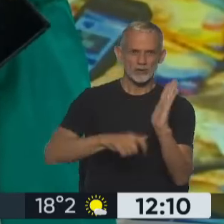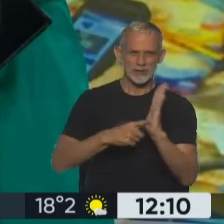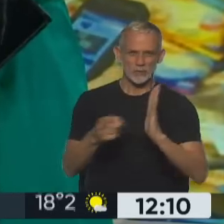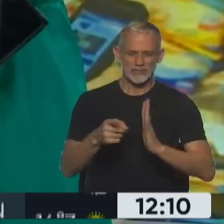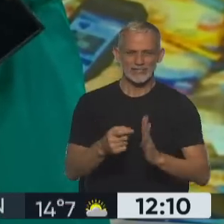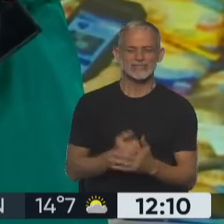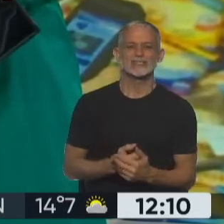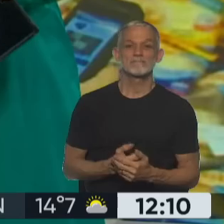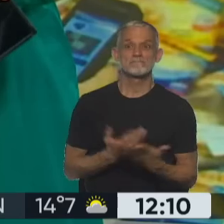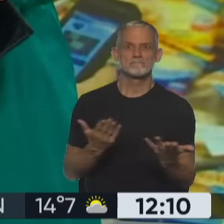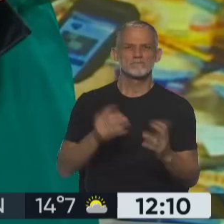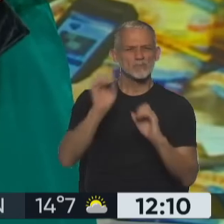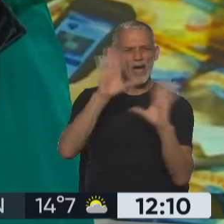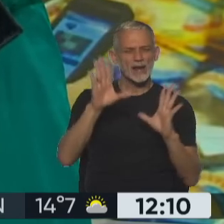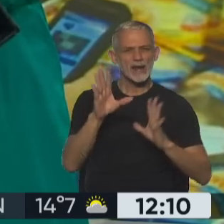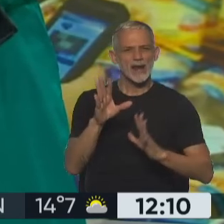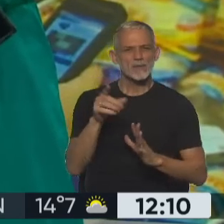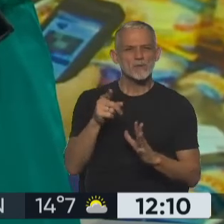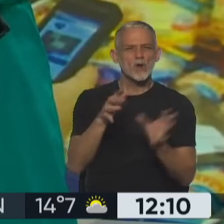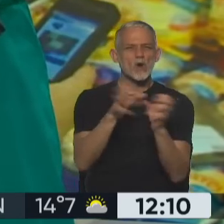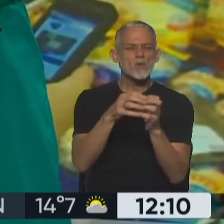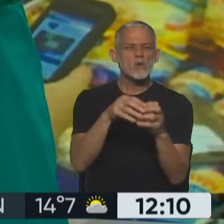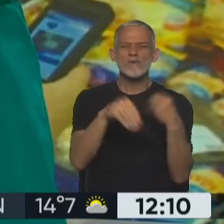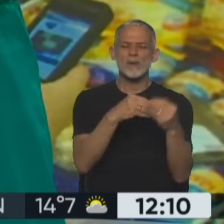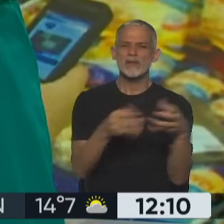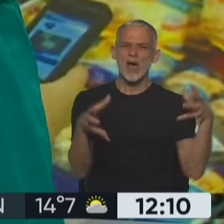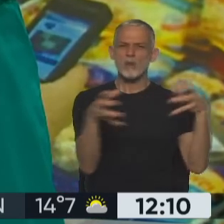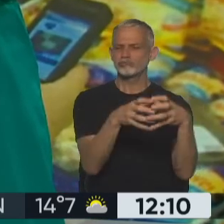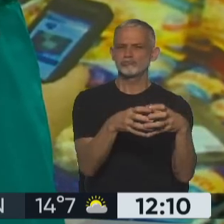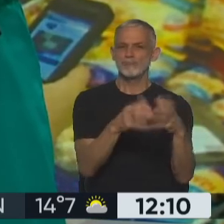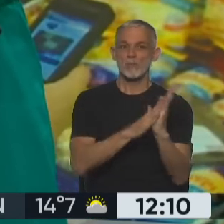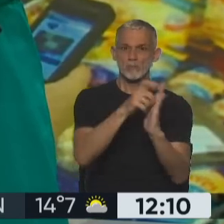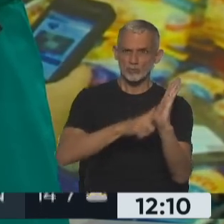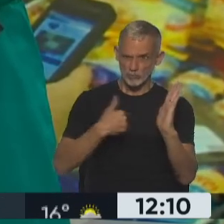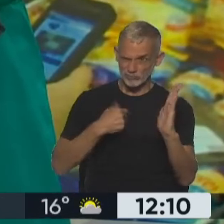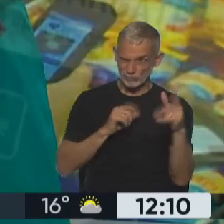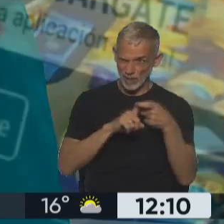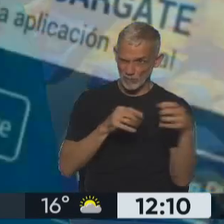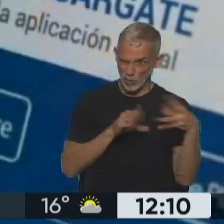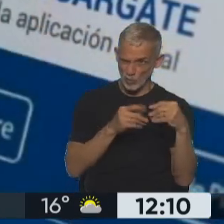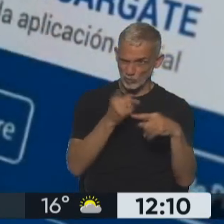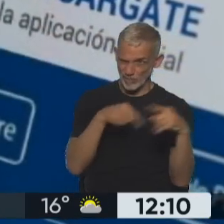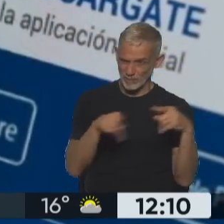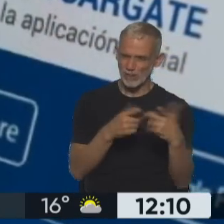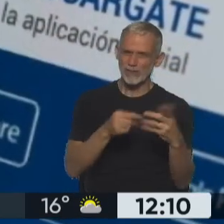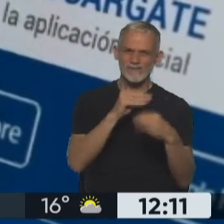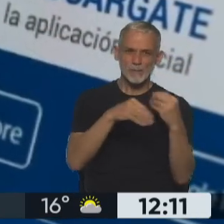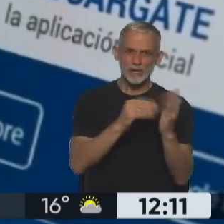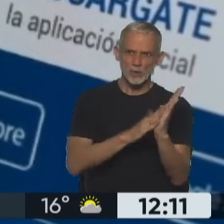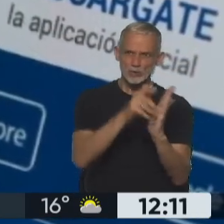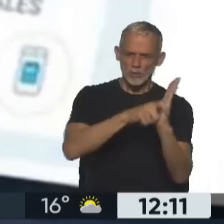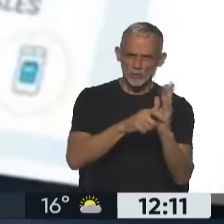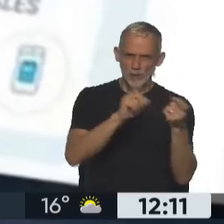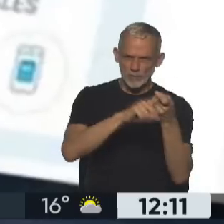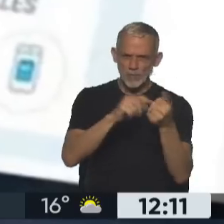Es importante aclarar que no va a ser por grupo familiar. Acá había muchos monotributistas que consultaban eso. Tenemos familias de monotributistas que están